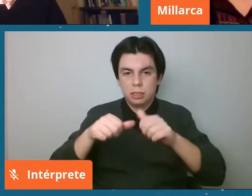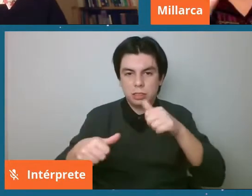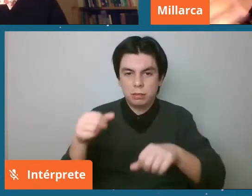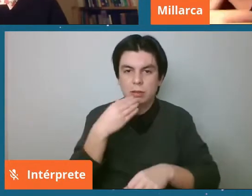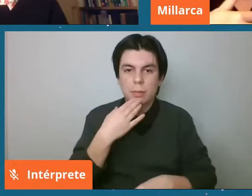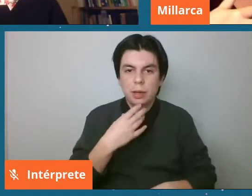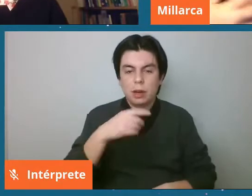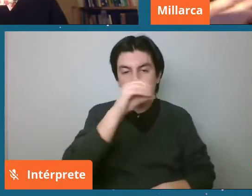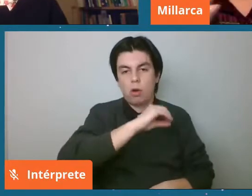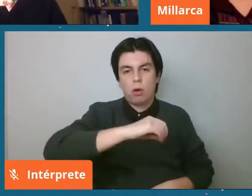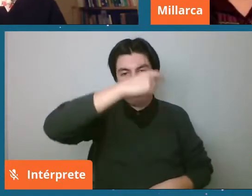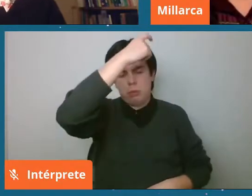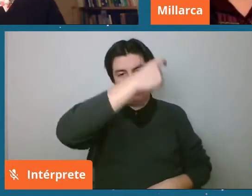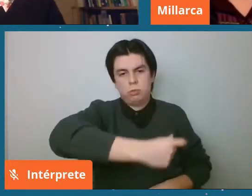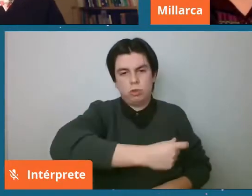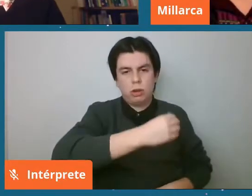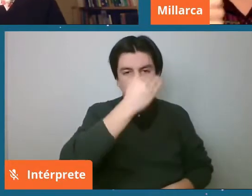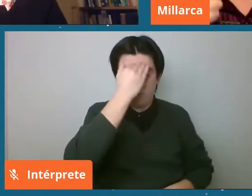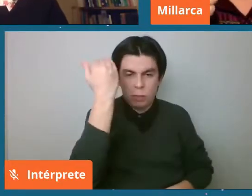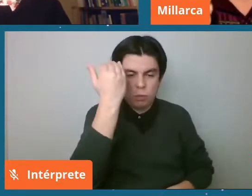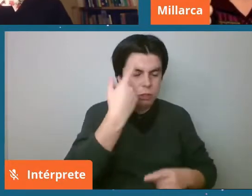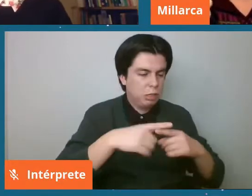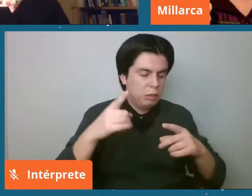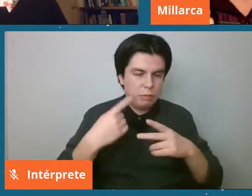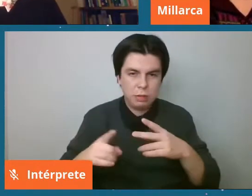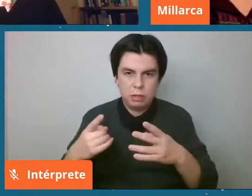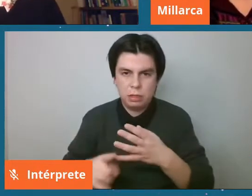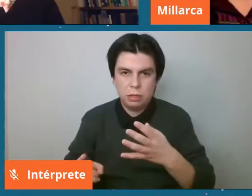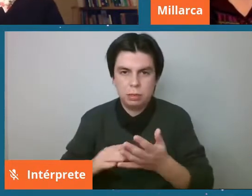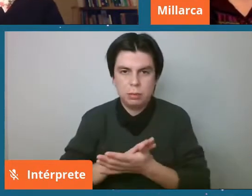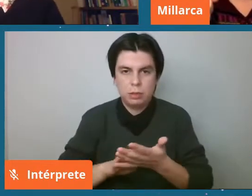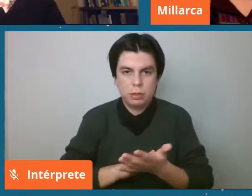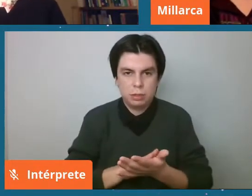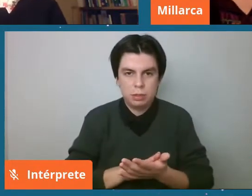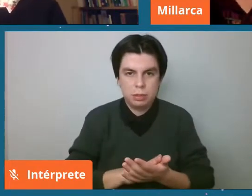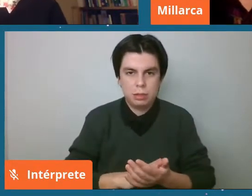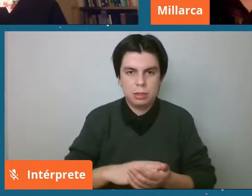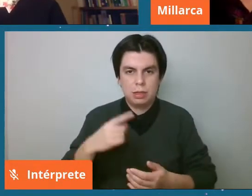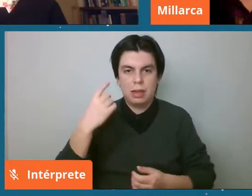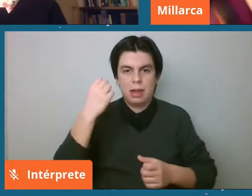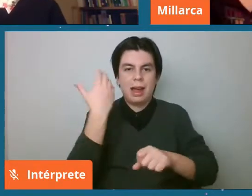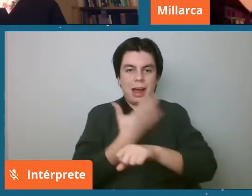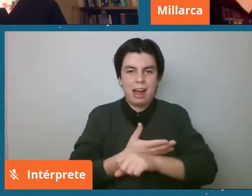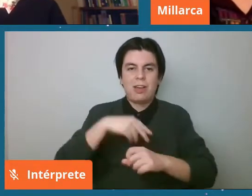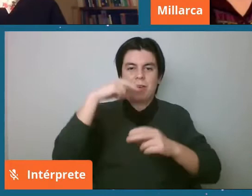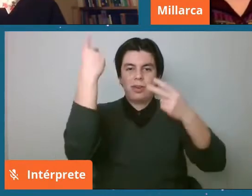personalidades de diferentes ámbitos entonces tenemos un asteroide que se llama Víctor Jara